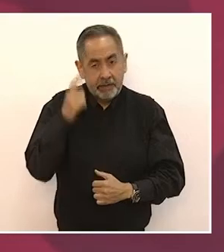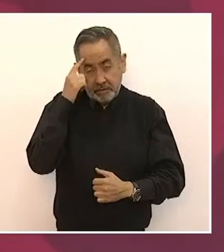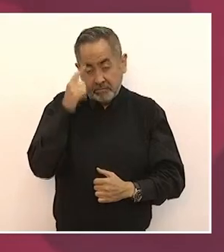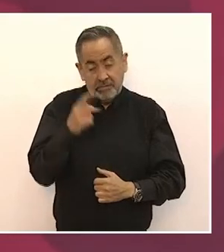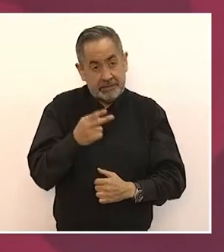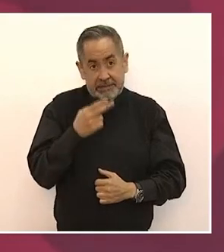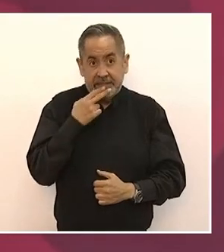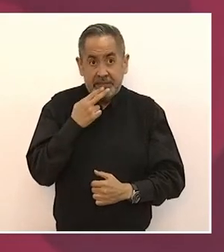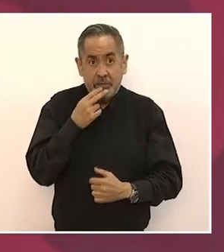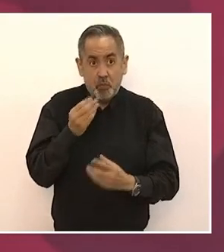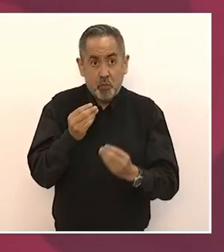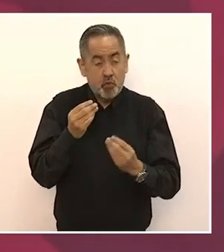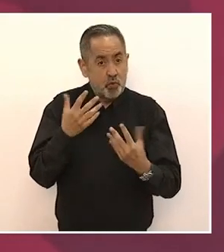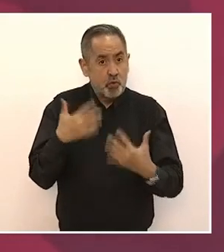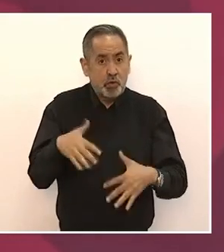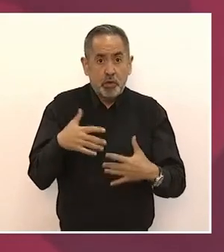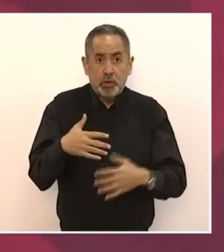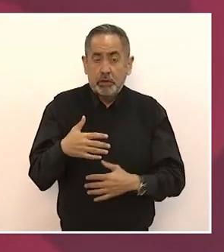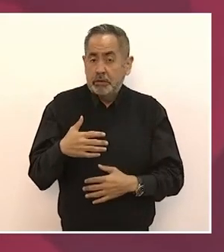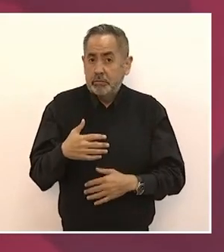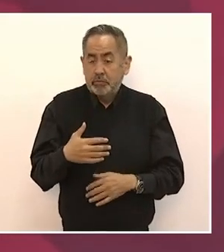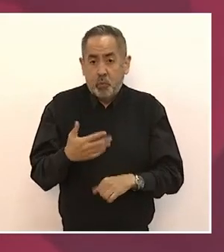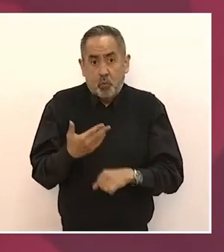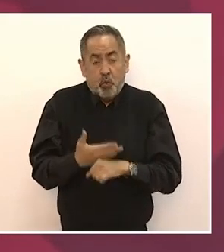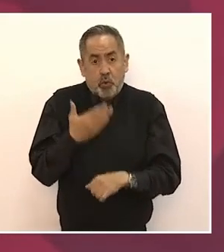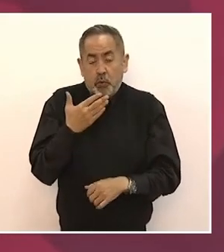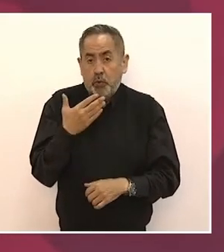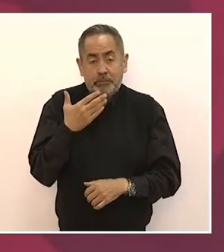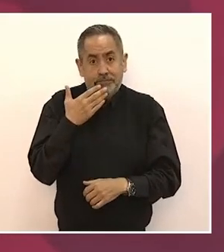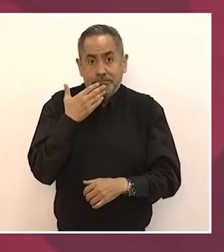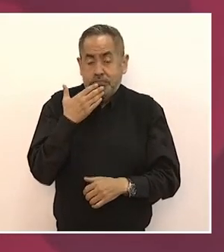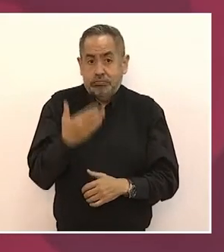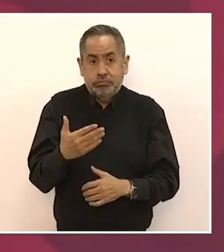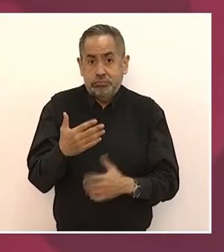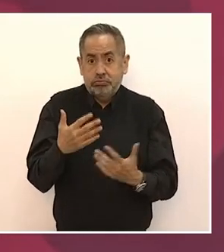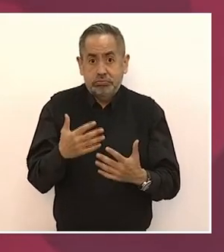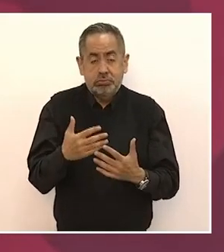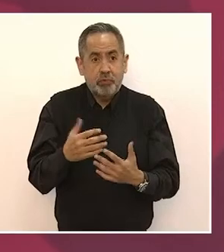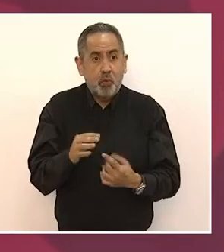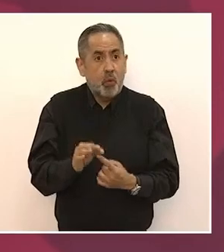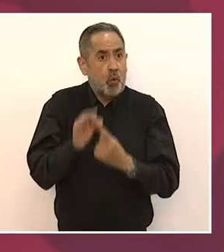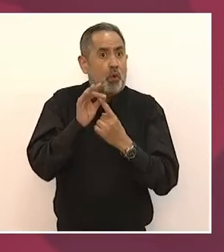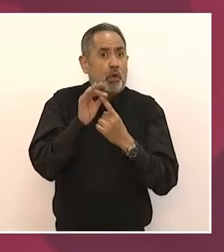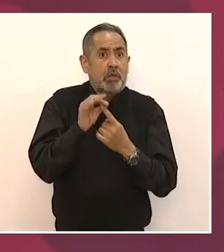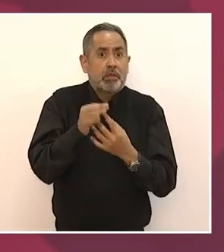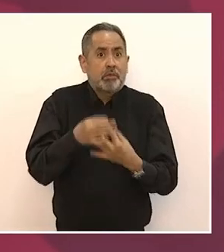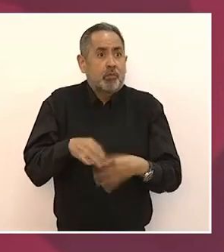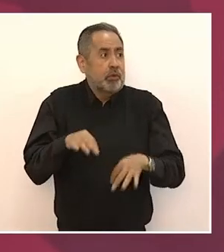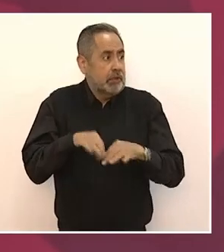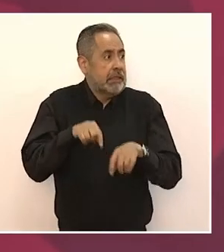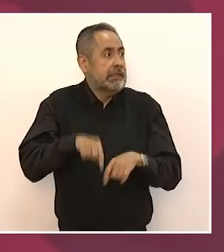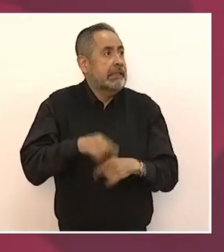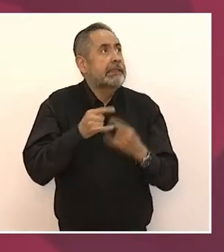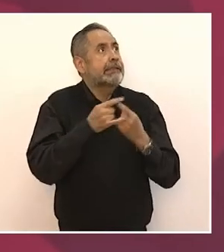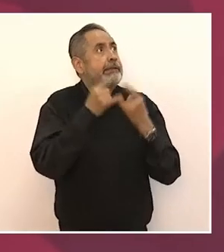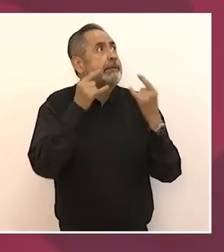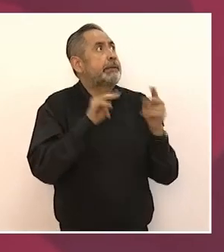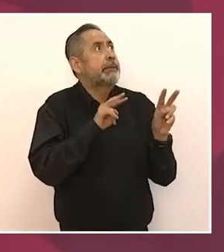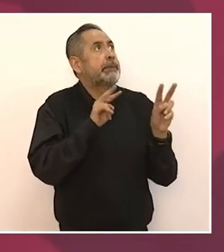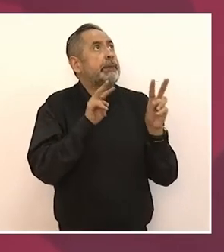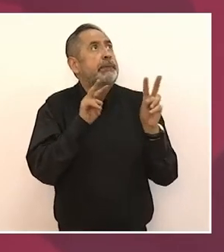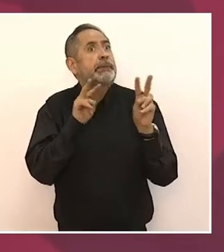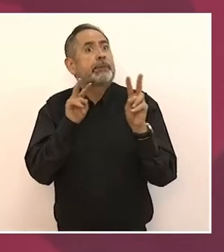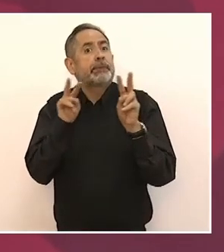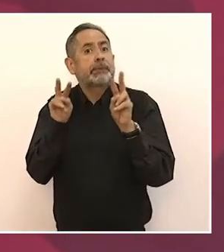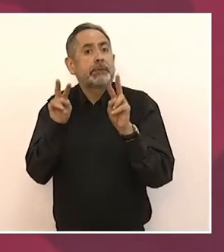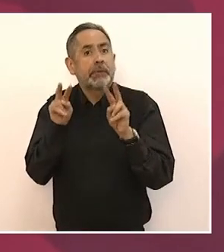muy singular de la